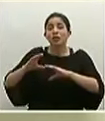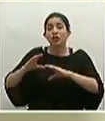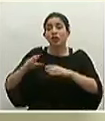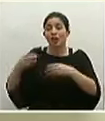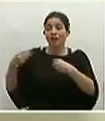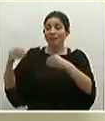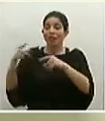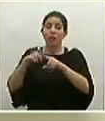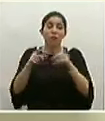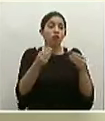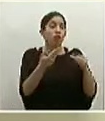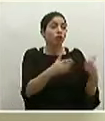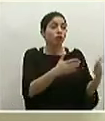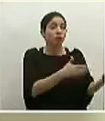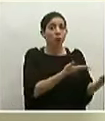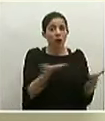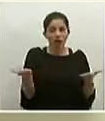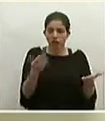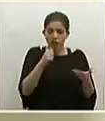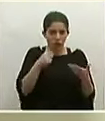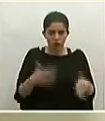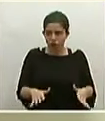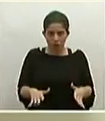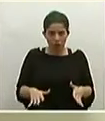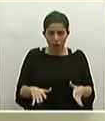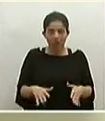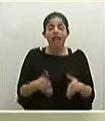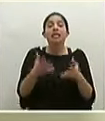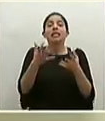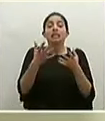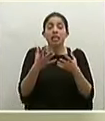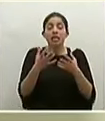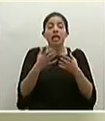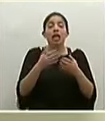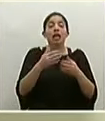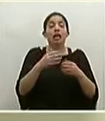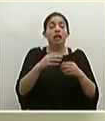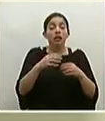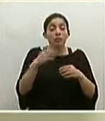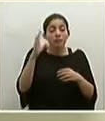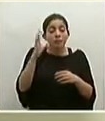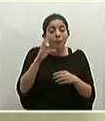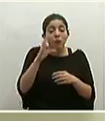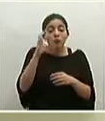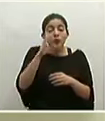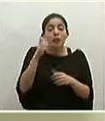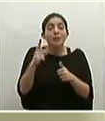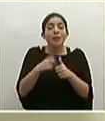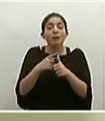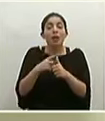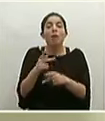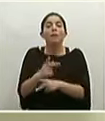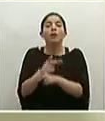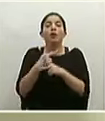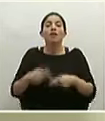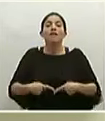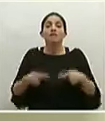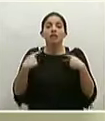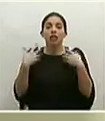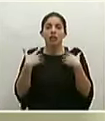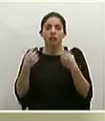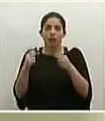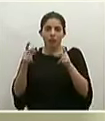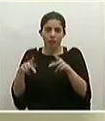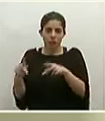muertos encima lo que queremos aquí es que se haga justamente protegiendo la salud y la vida de las personas yo creo que si alguien